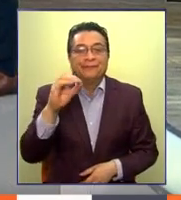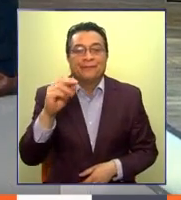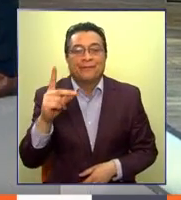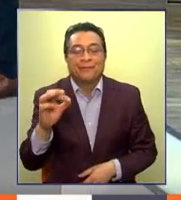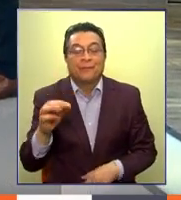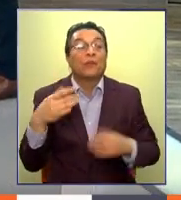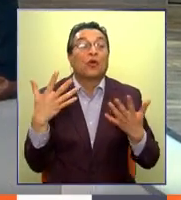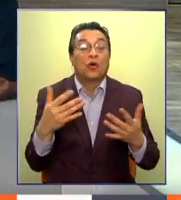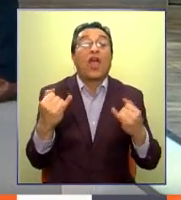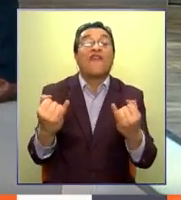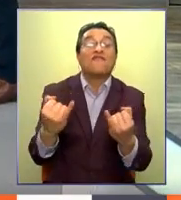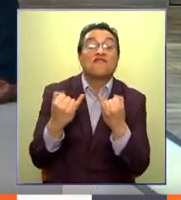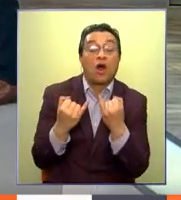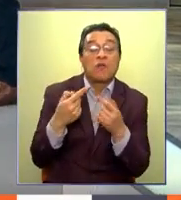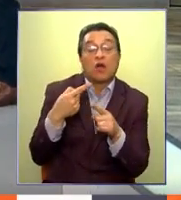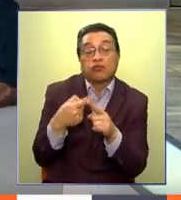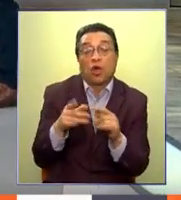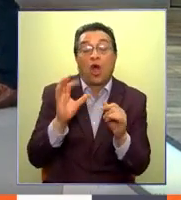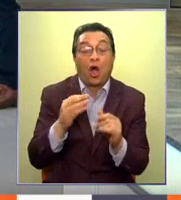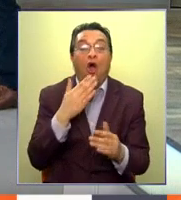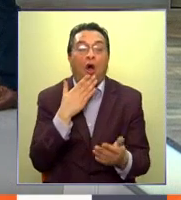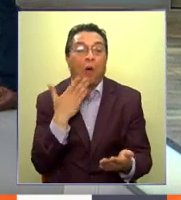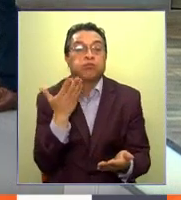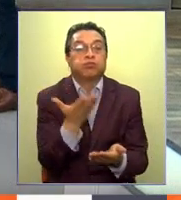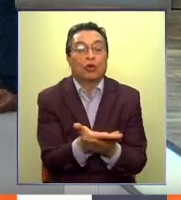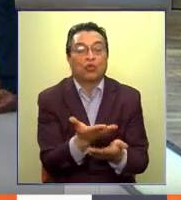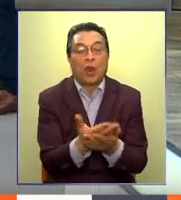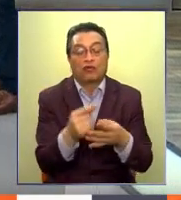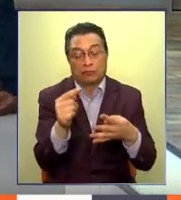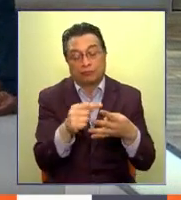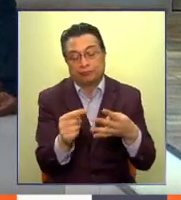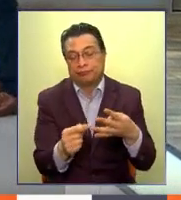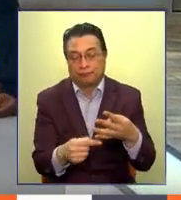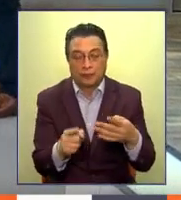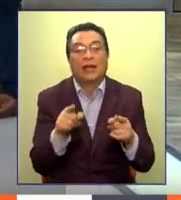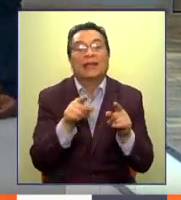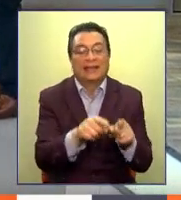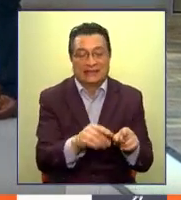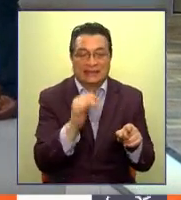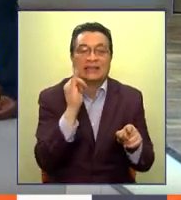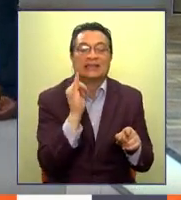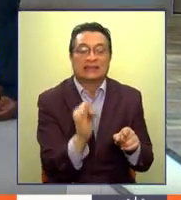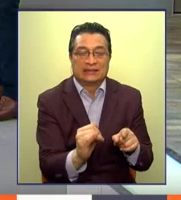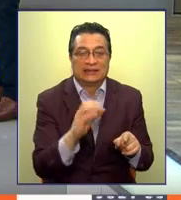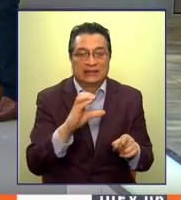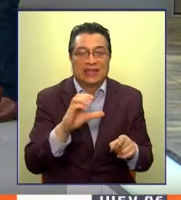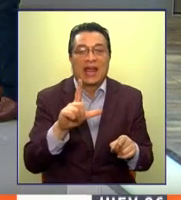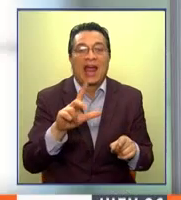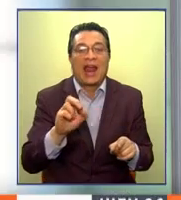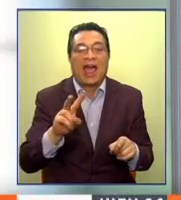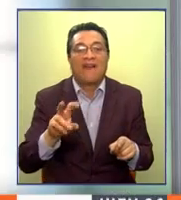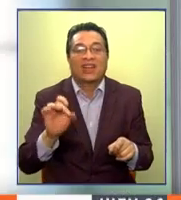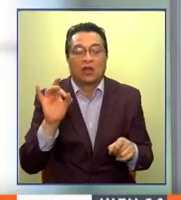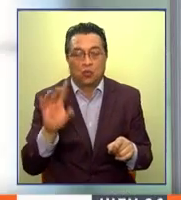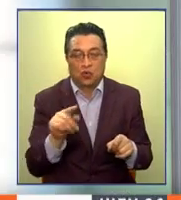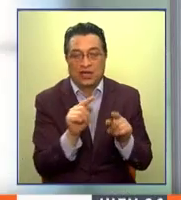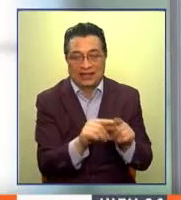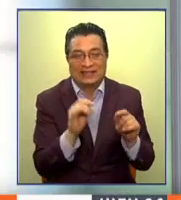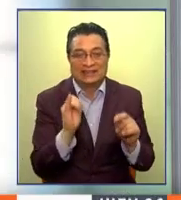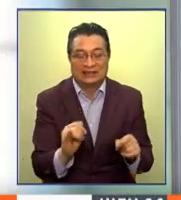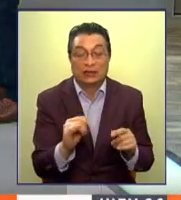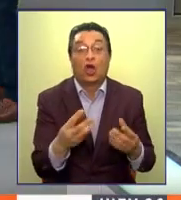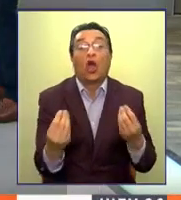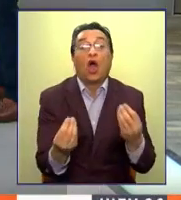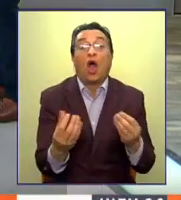informes y también algunas postulaciones, entre otros trámites que se pueden ejecutar con esta clave única. La pueden